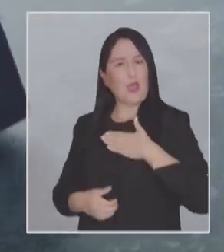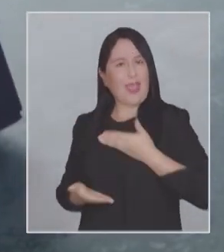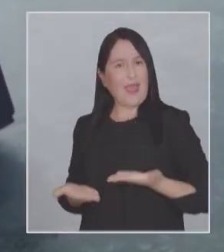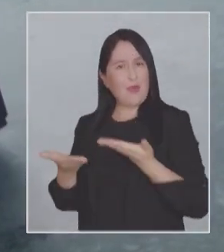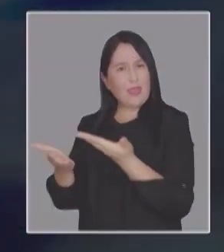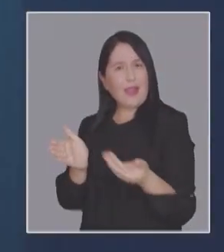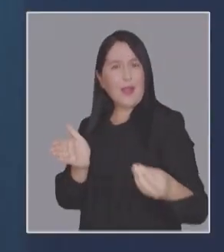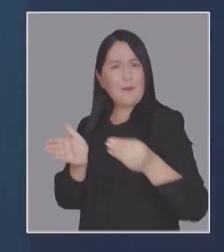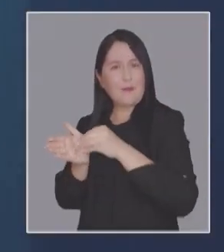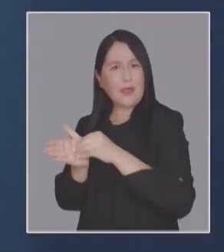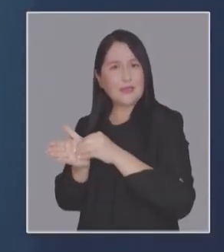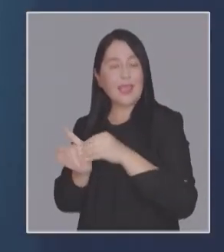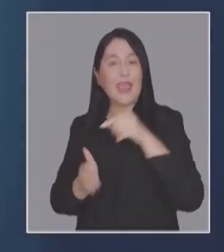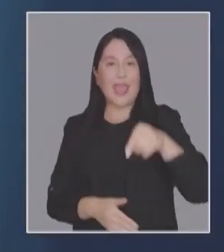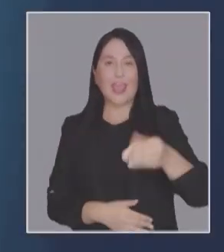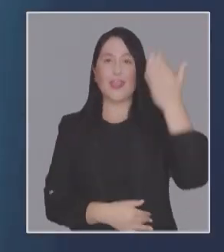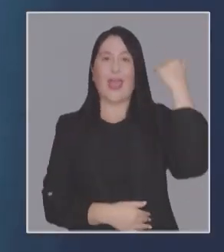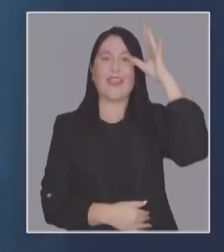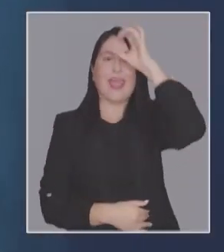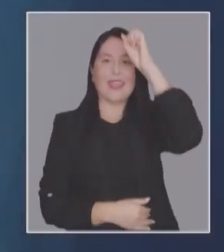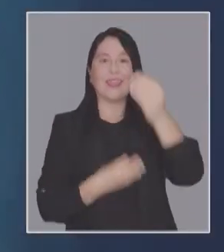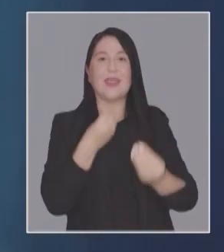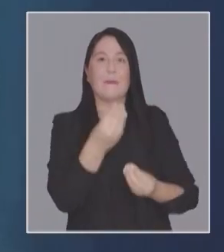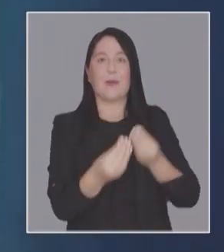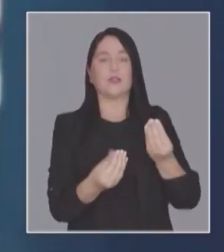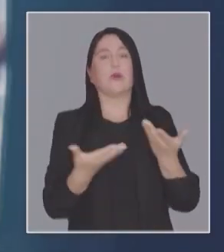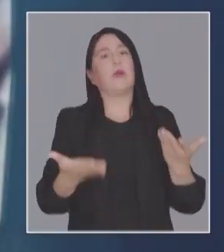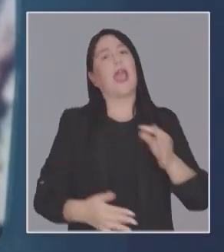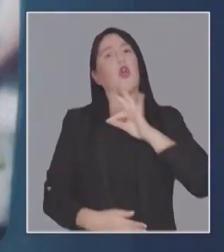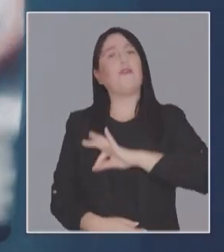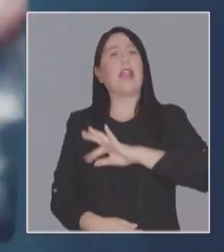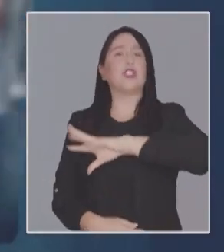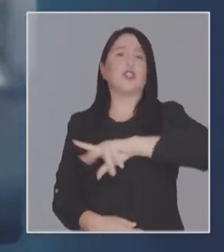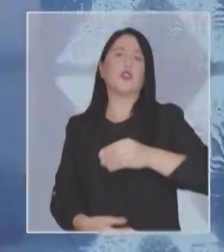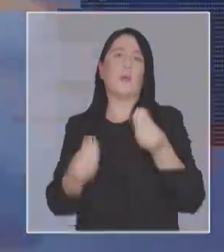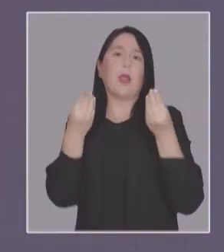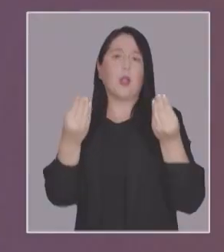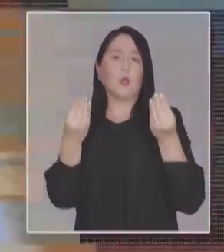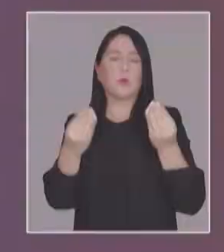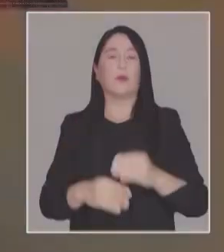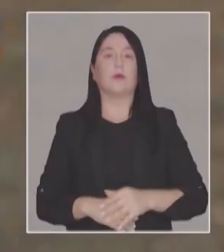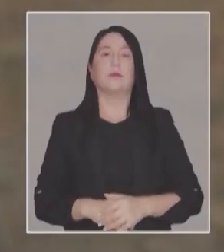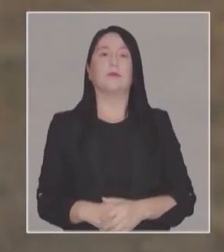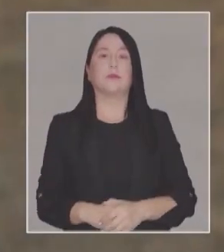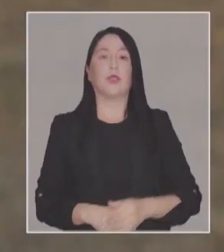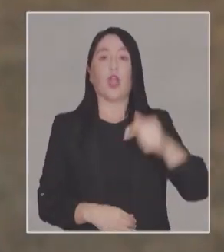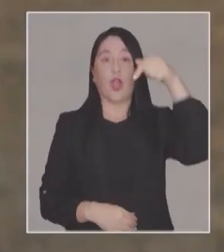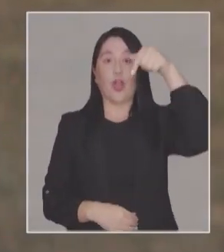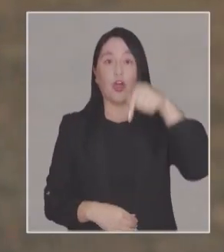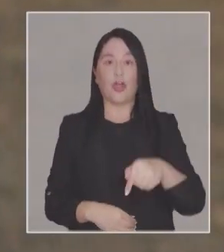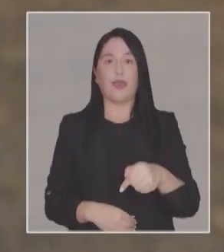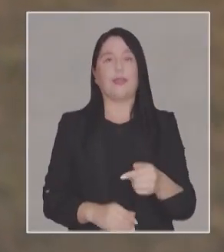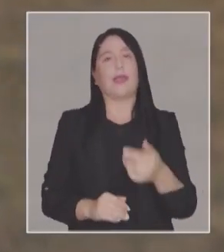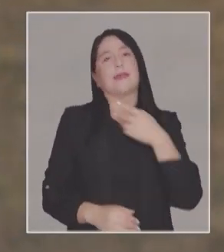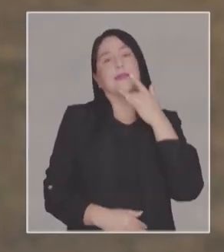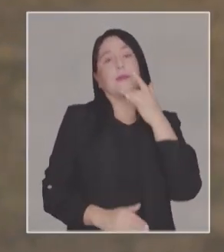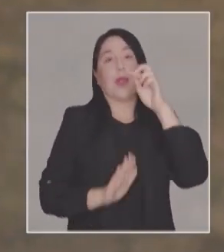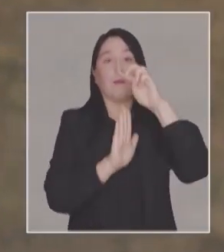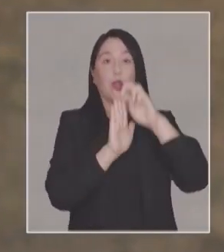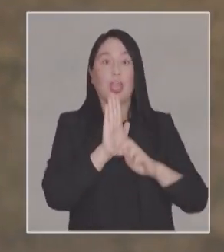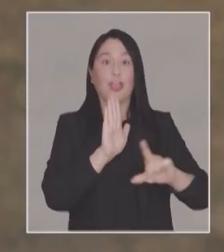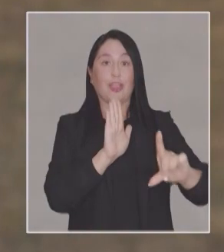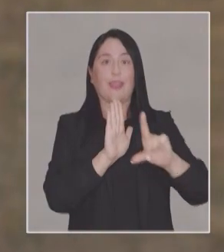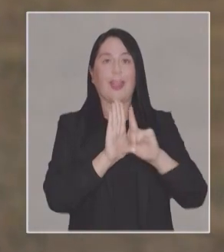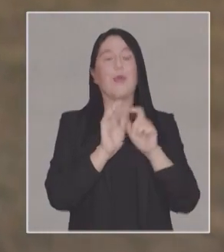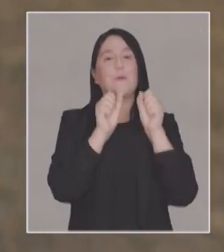darles más? Esto ya pasó en Argentina. Y claro, con el Estado, si me está robando la jubilación, me la dudo. Hoy, con un simple proyecto de ley, se pueden